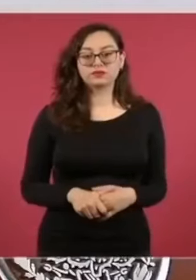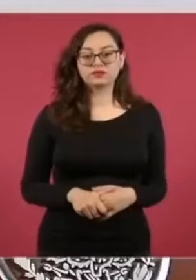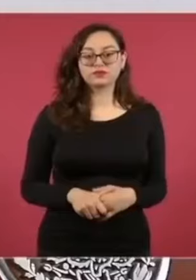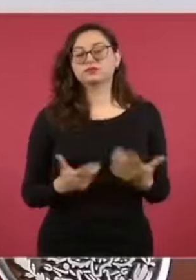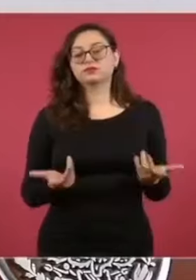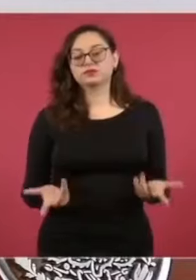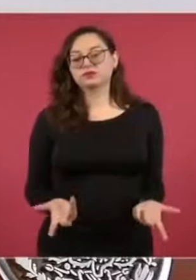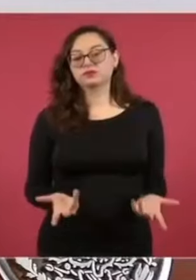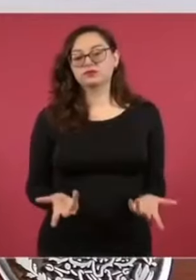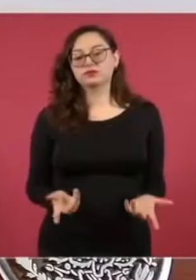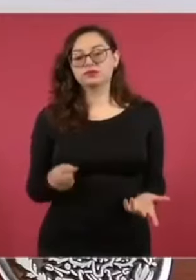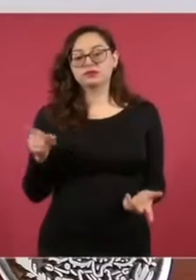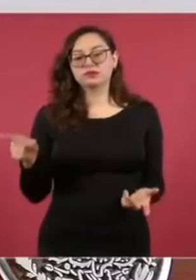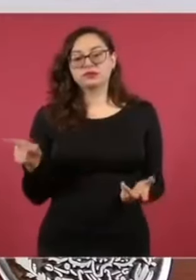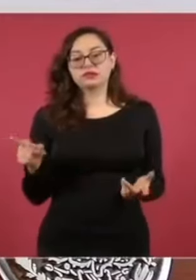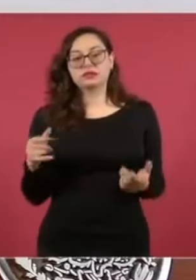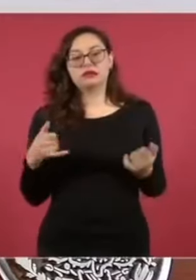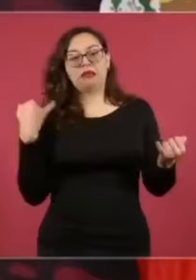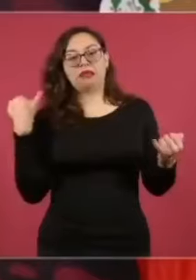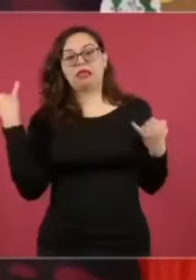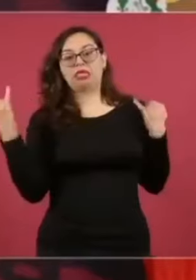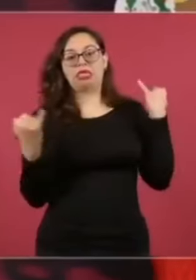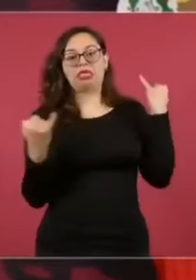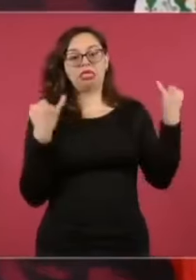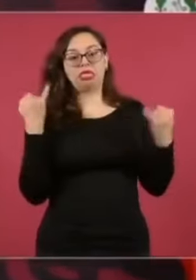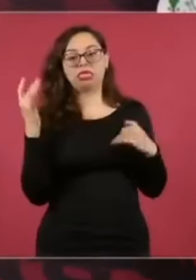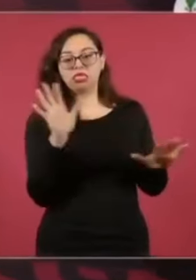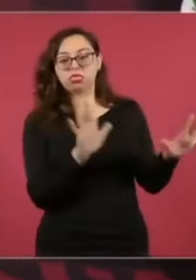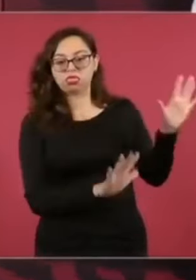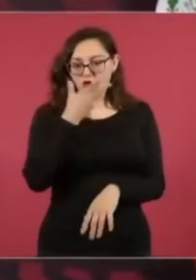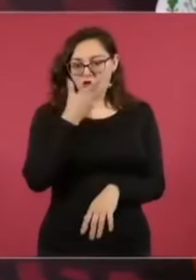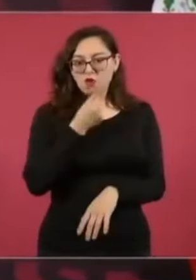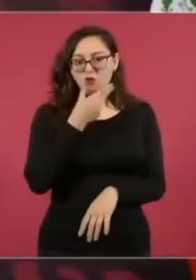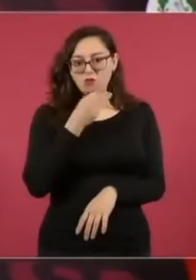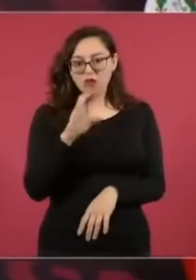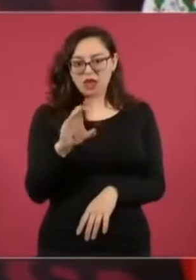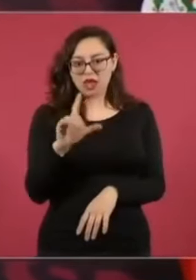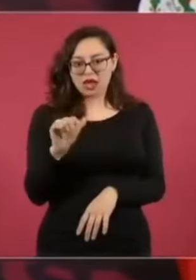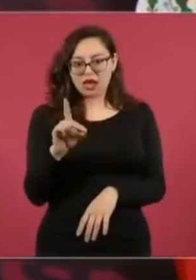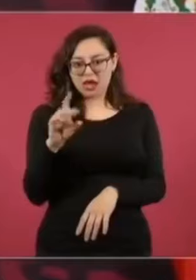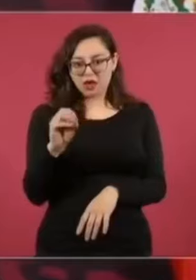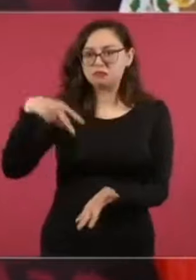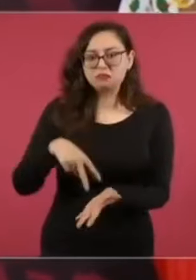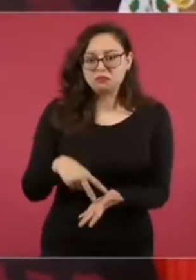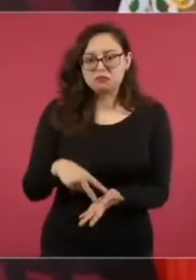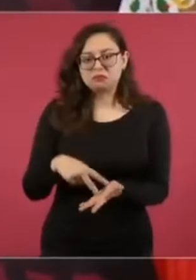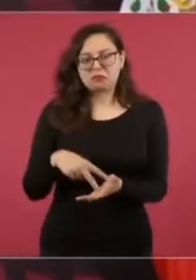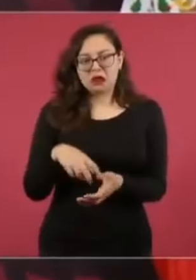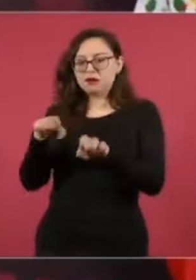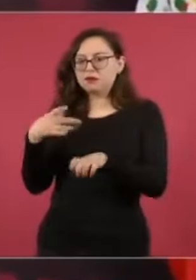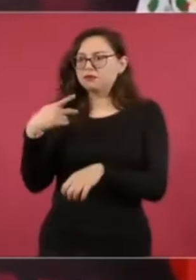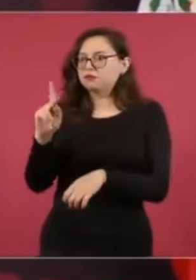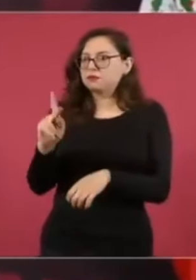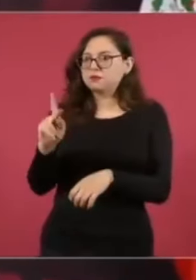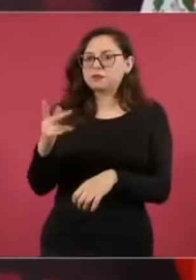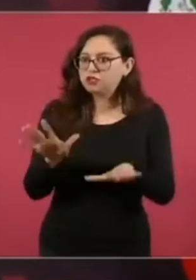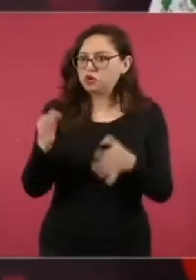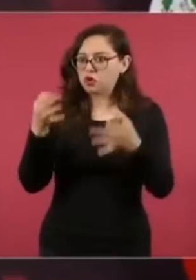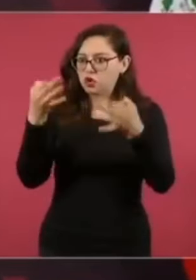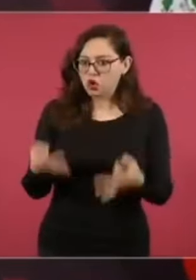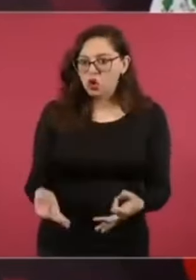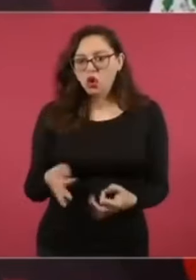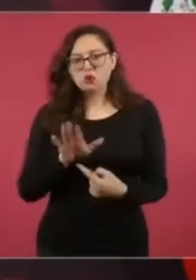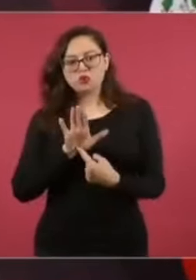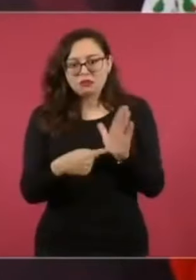también la atención, porque ahí llega Claudia González, pero no informa. ¿Por qué no? Son un poco,